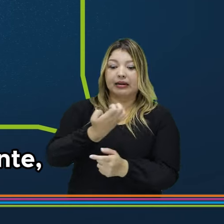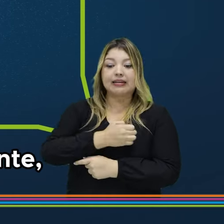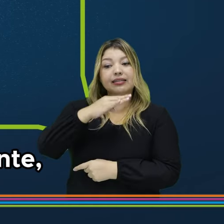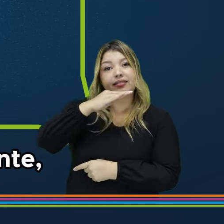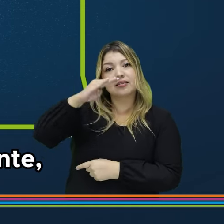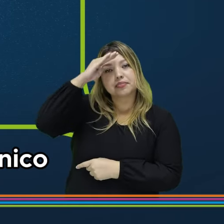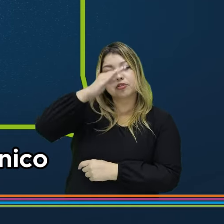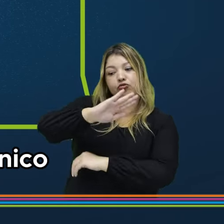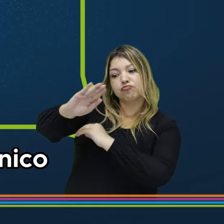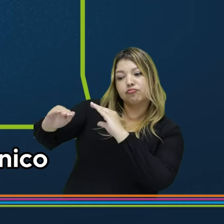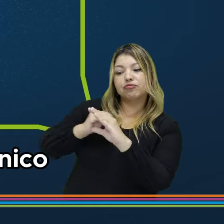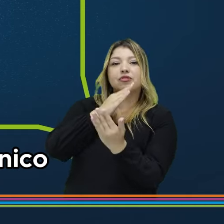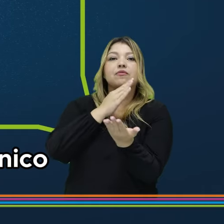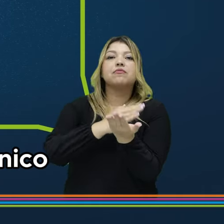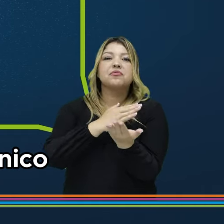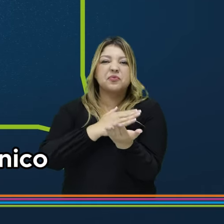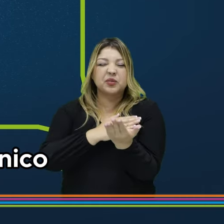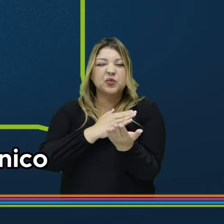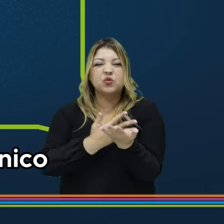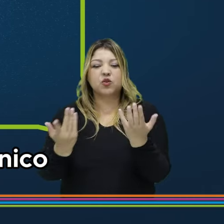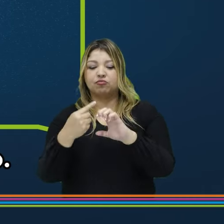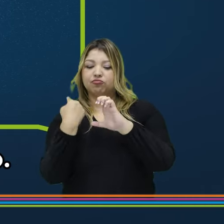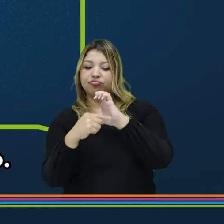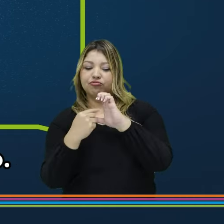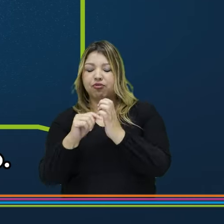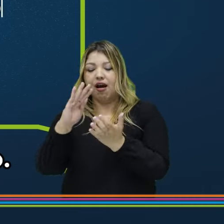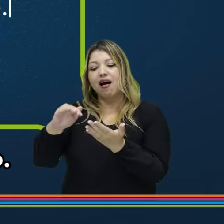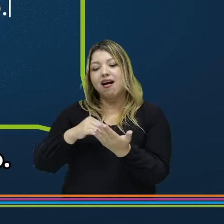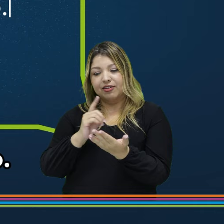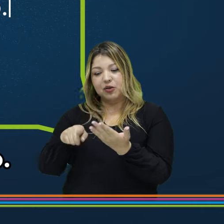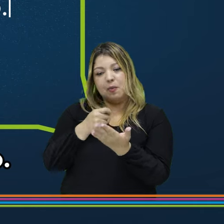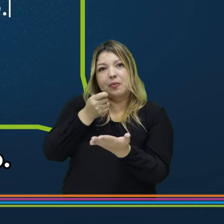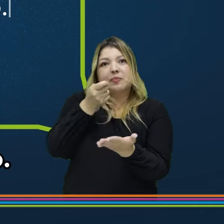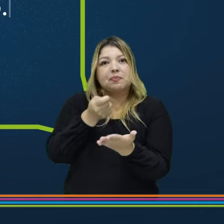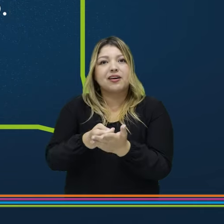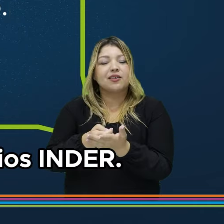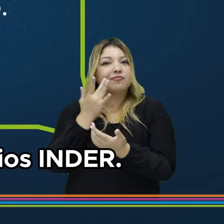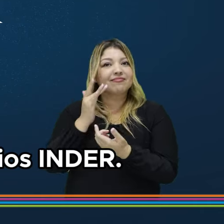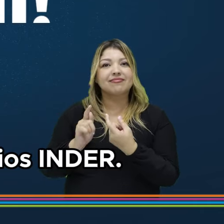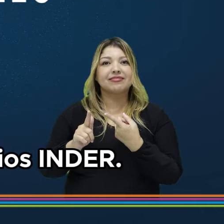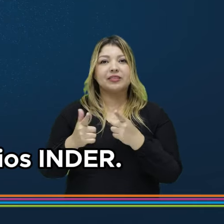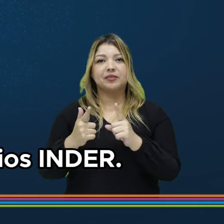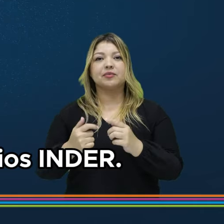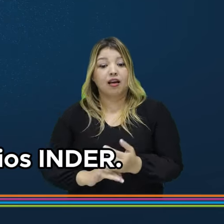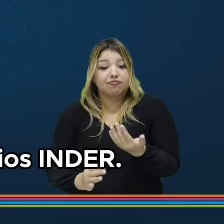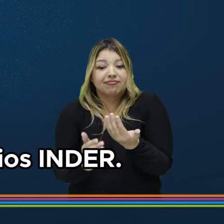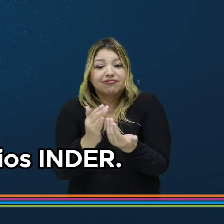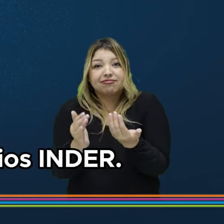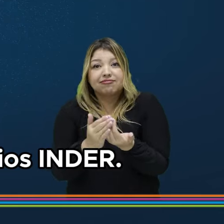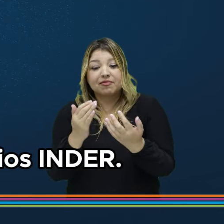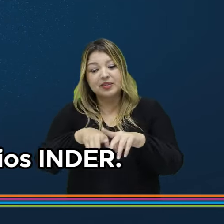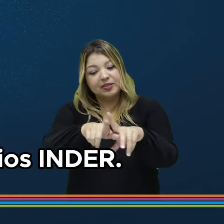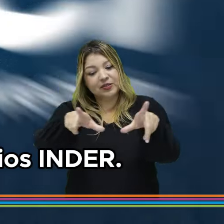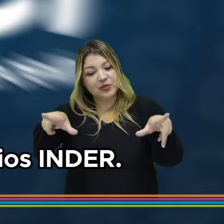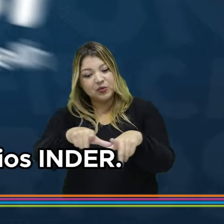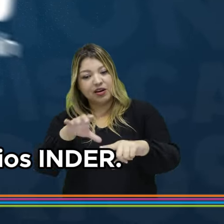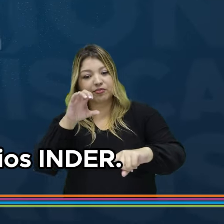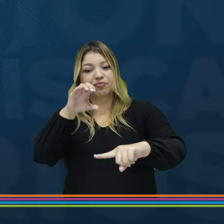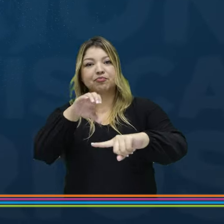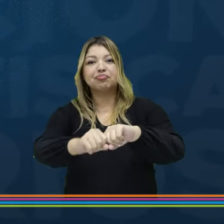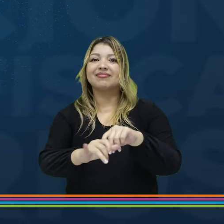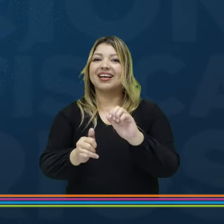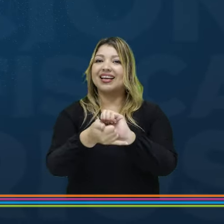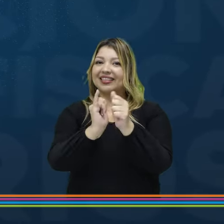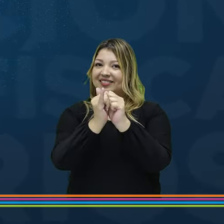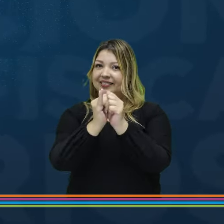factura correspondiente, será enviada por correo electrónico con el fin de facilitar su pago. Así de fácil reservas nuestros escenarios Inter.